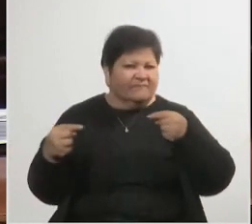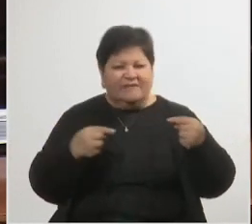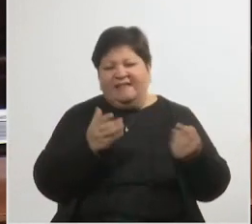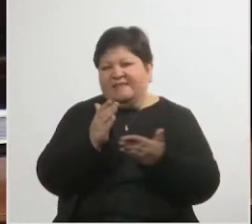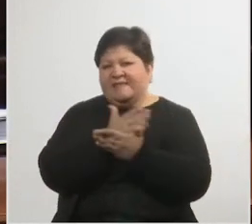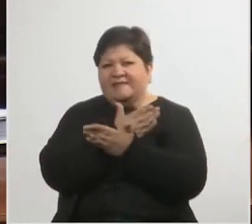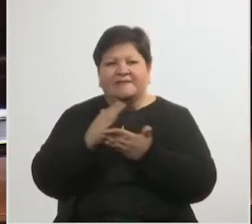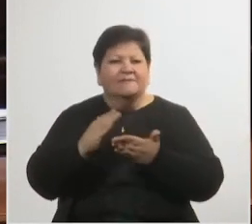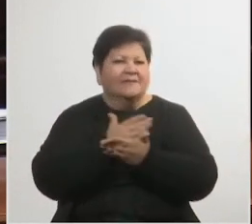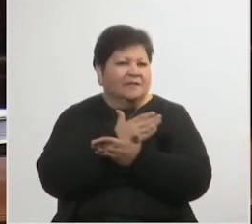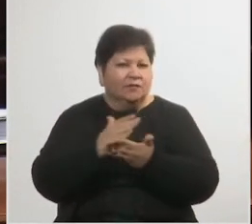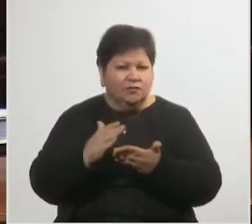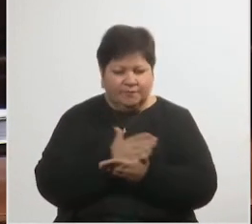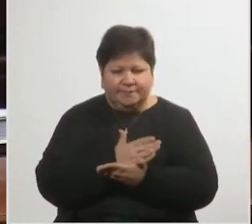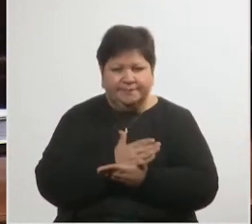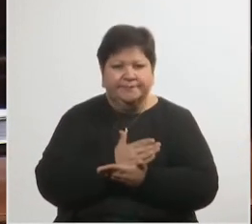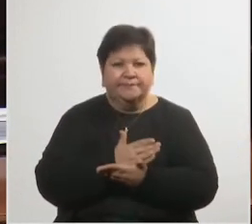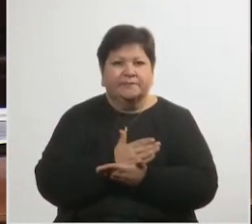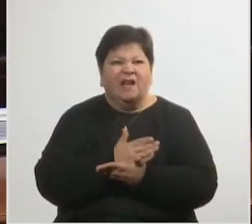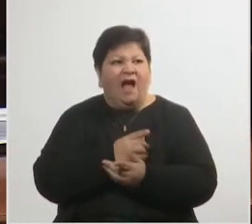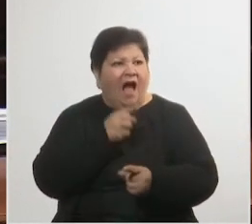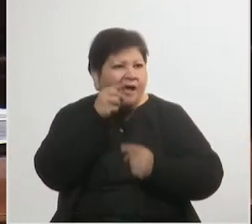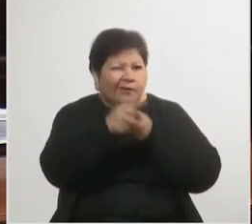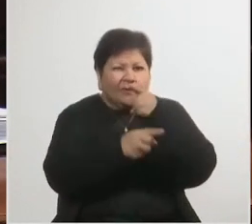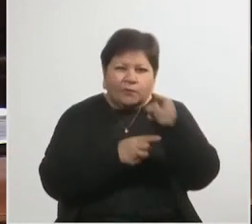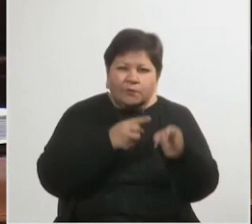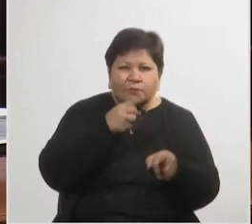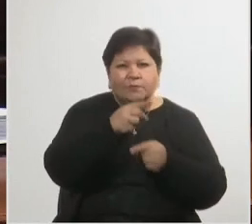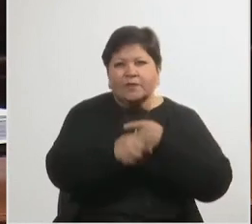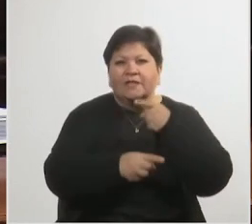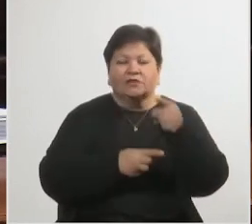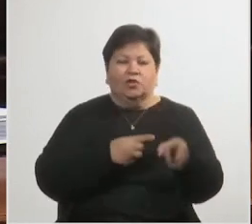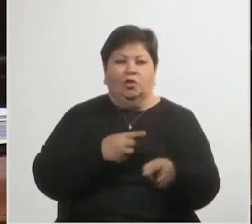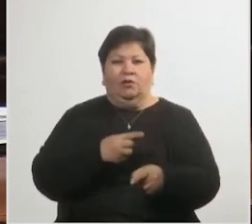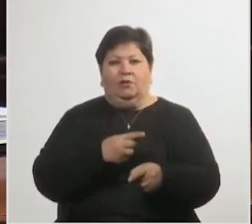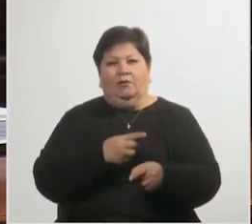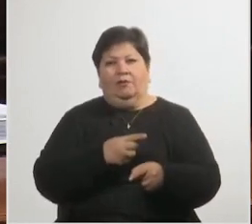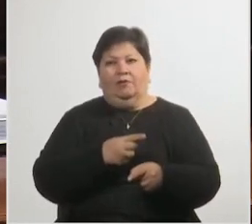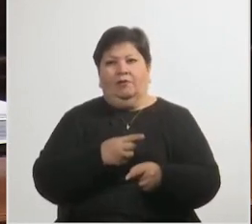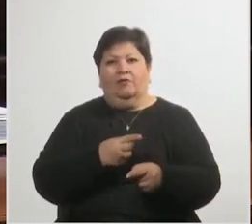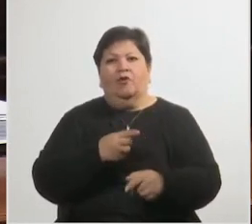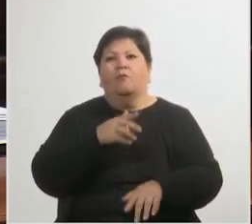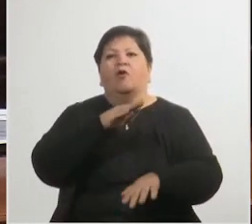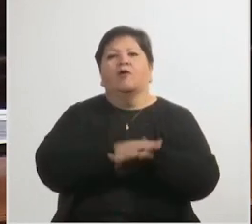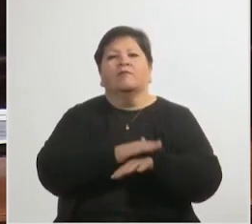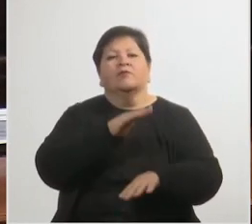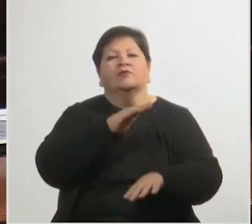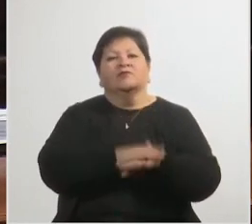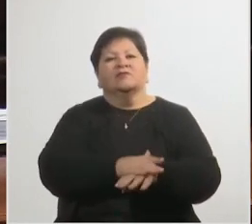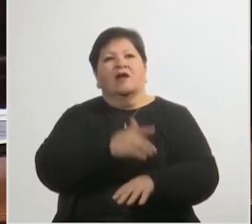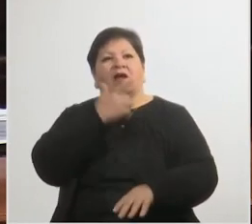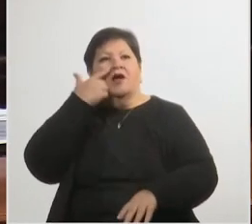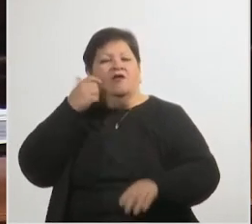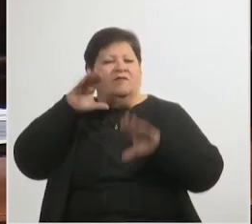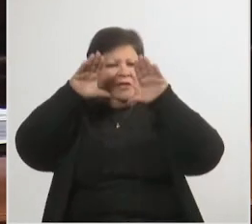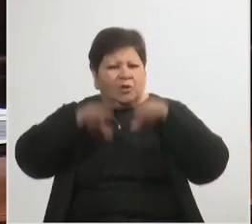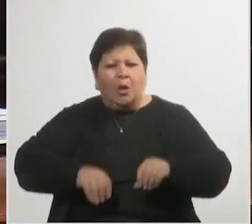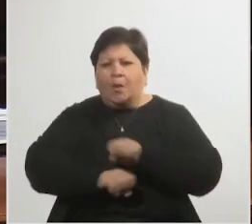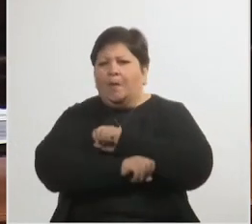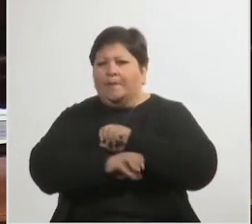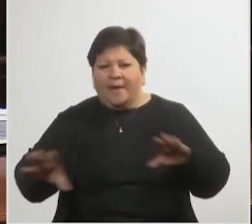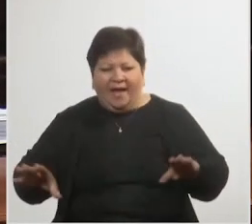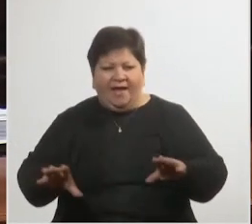la discriminación, la acusación del patriarcado como responsable de todos los males, etc.